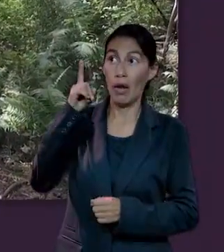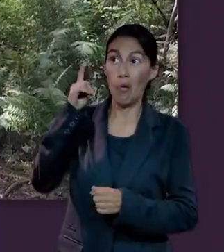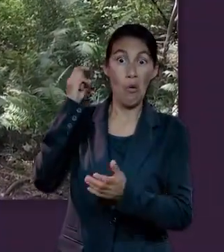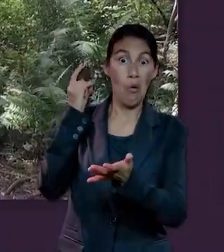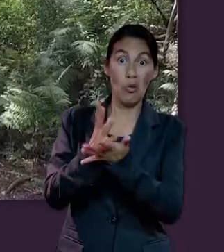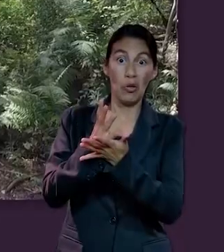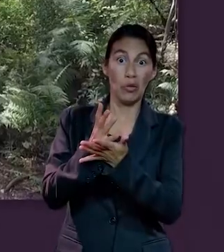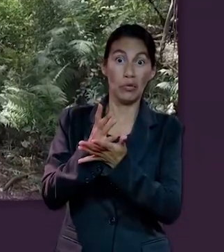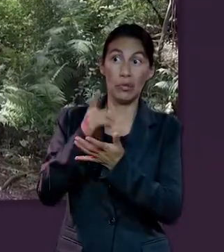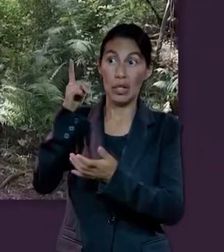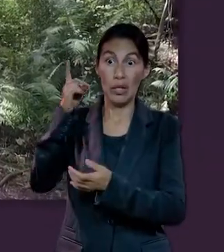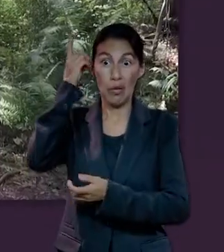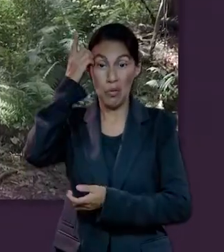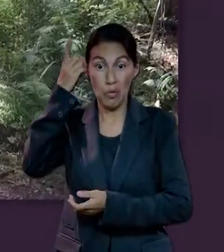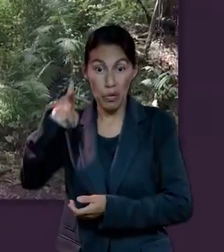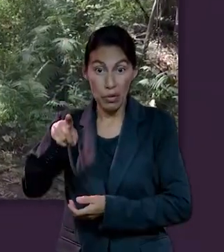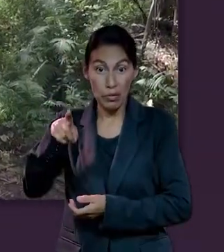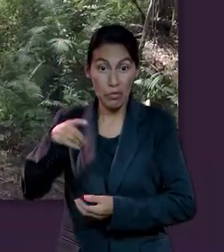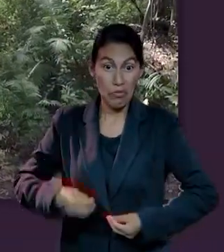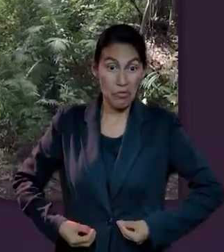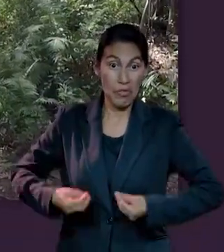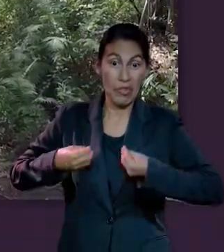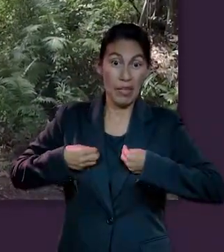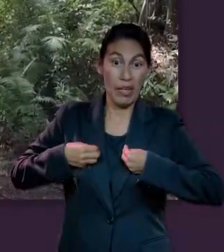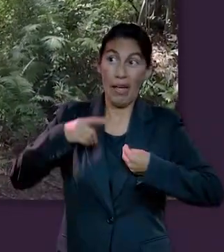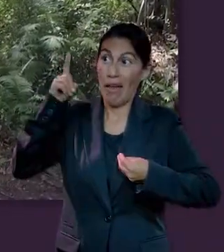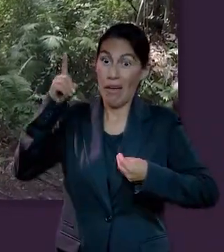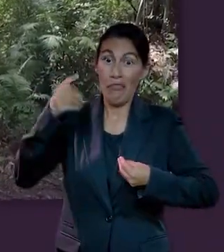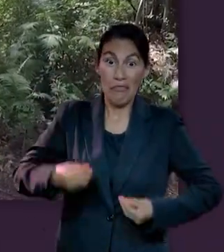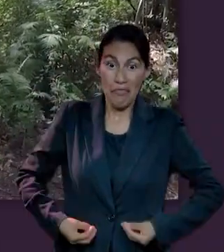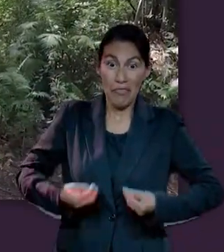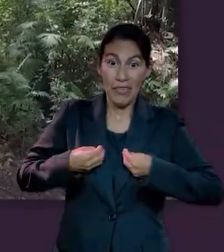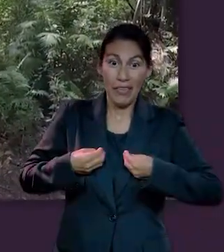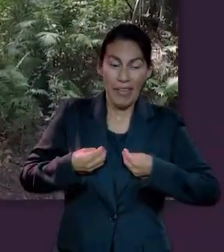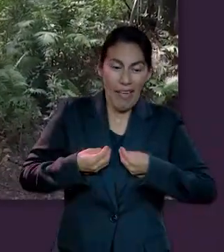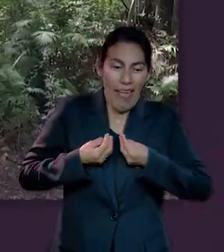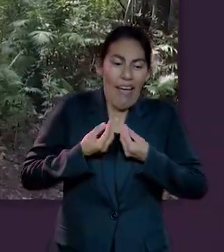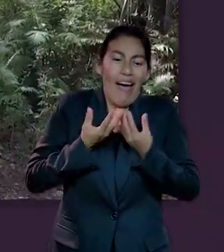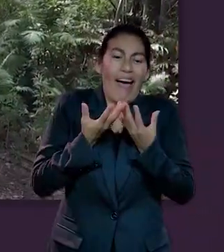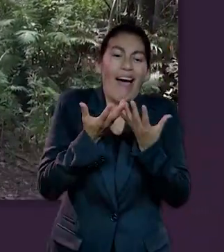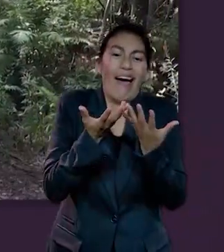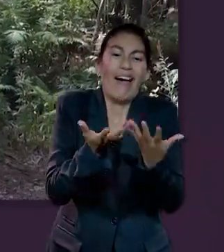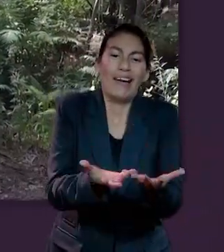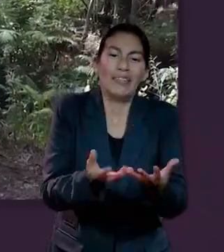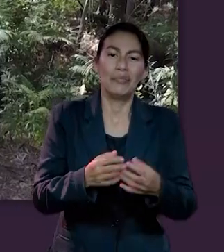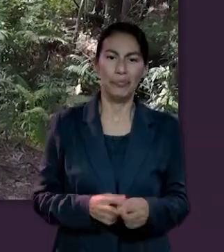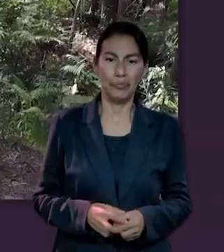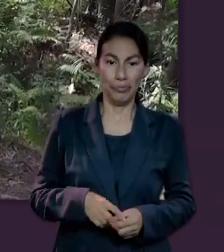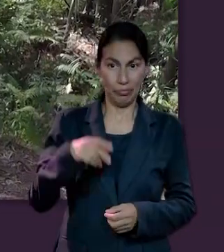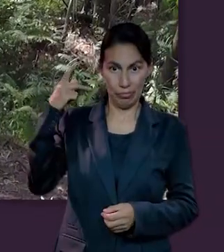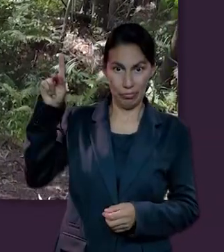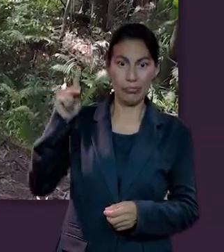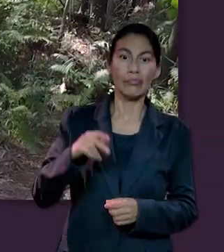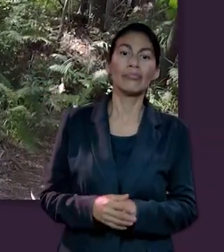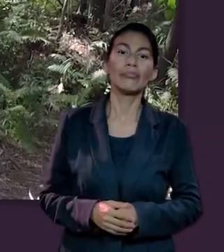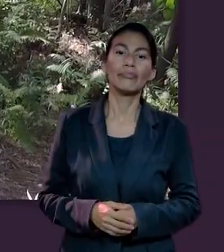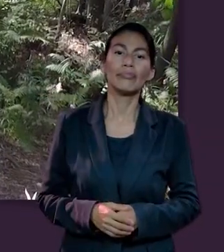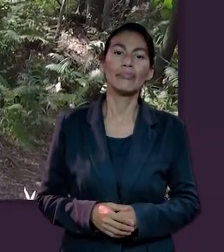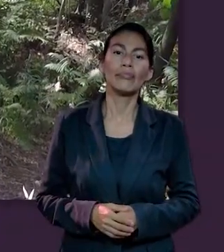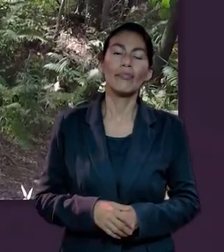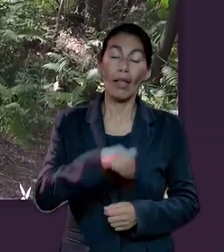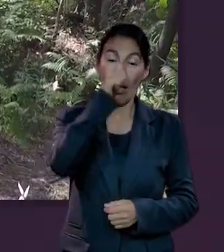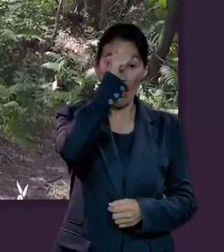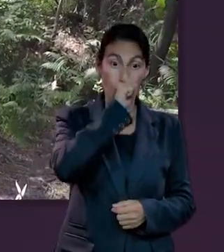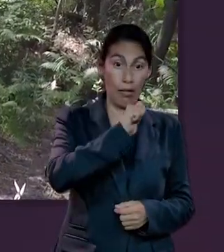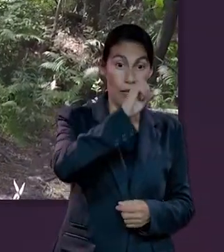Dios es el único dueño de la inmortalidad, de la vida eterna. Él es vida, la vida mana de Él. Y aunque Adán